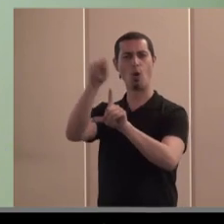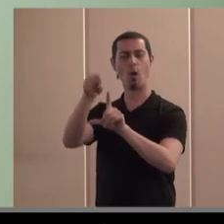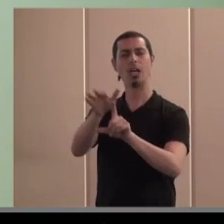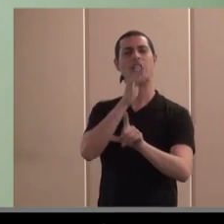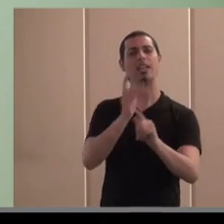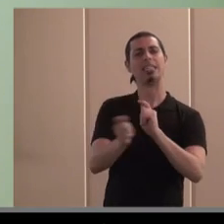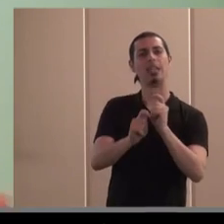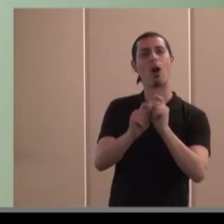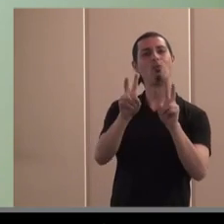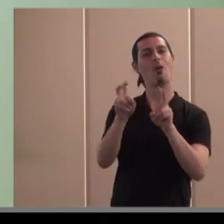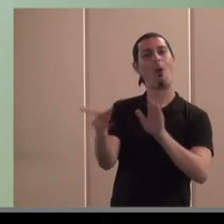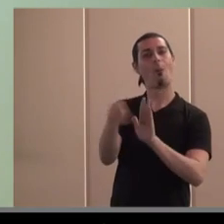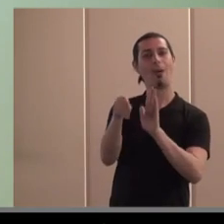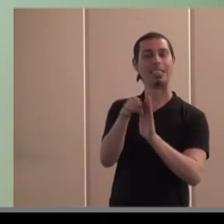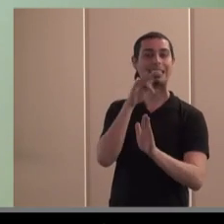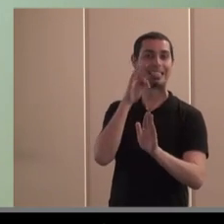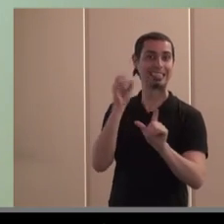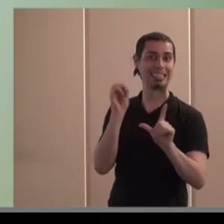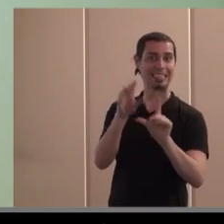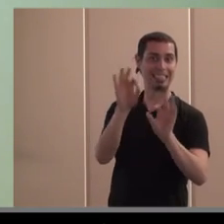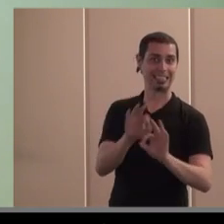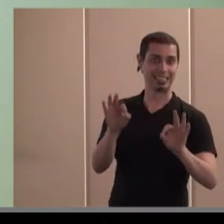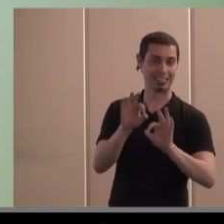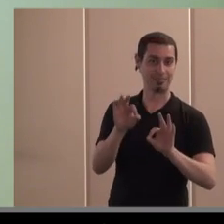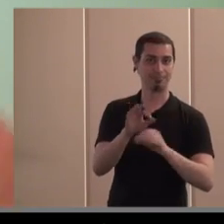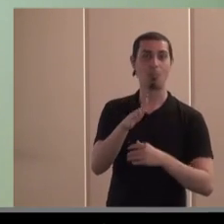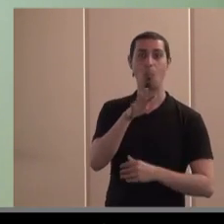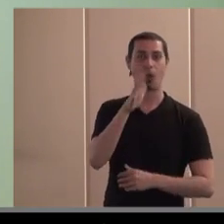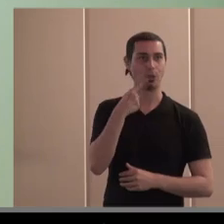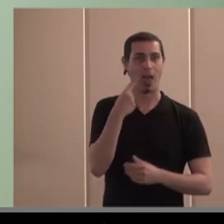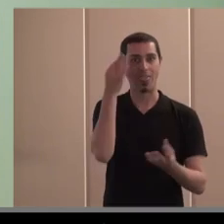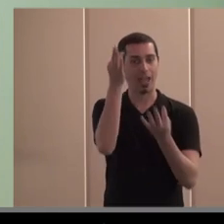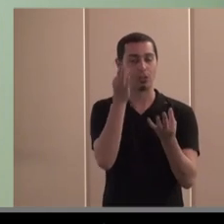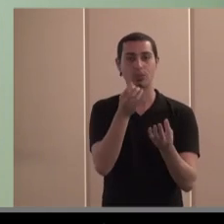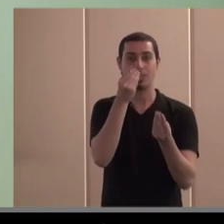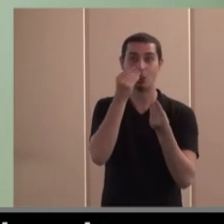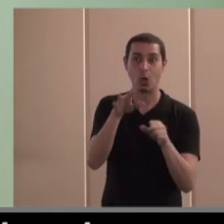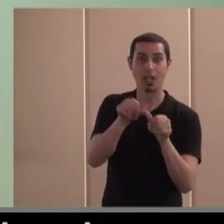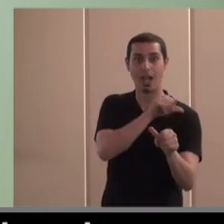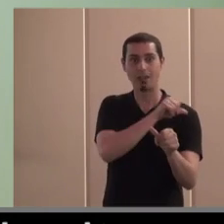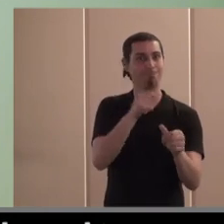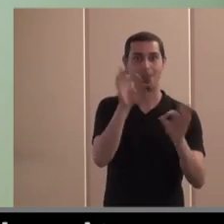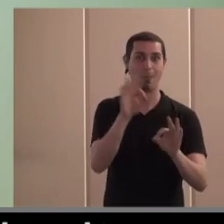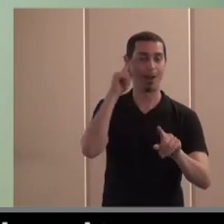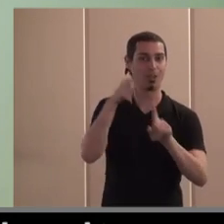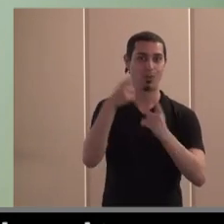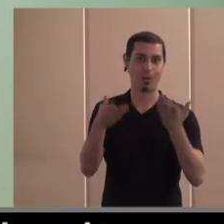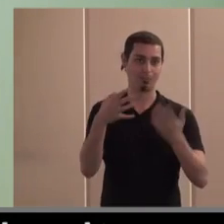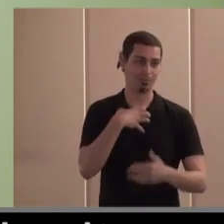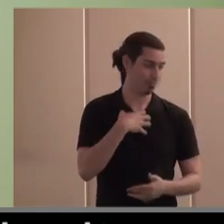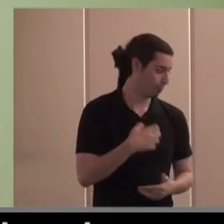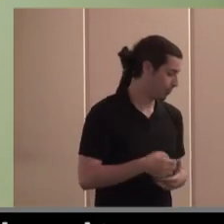jurídicas que se han ido incorporando a lo largo de los años a este concepto empresarial con lo cual no tenemos datos históricos para hacer esas comparaciones ¿vale?